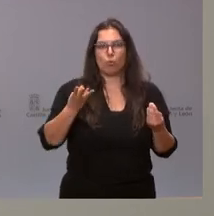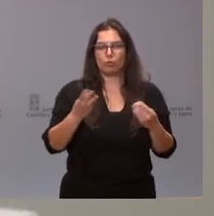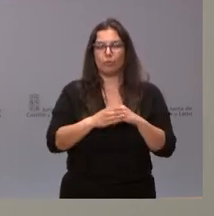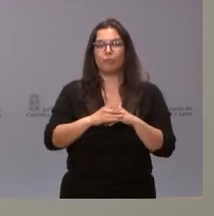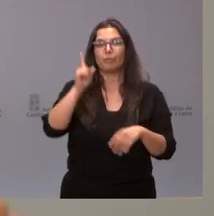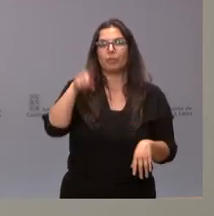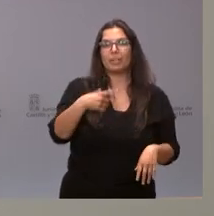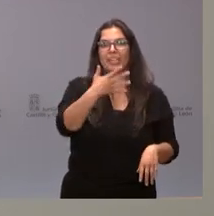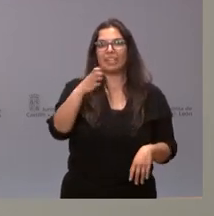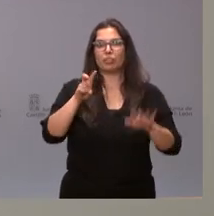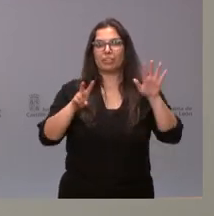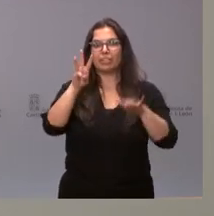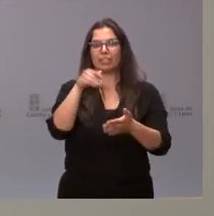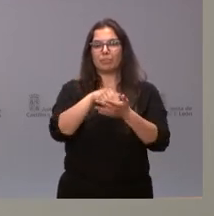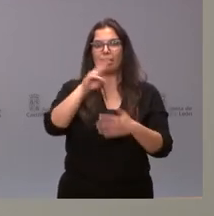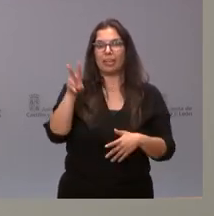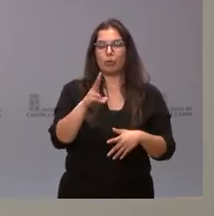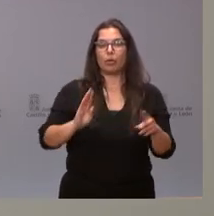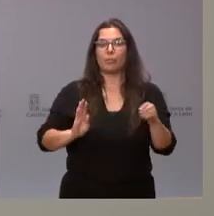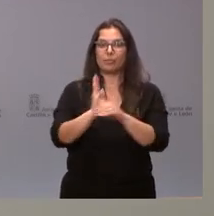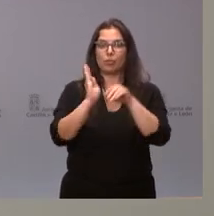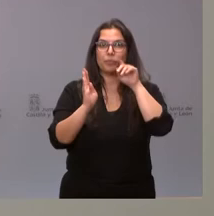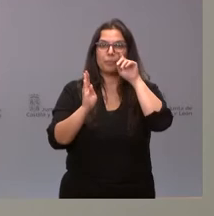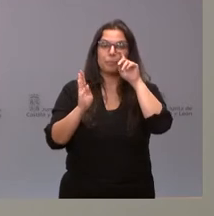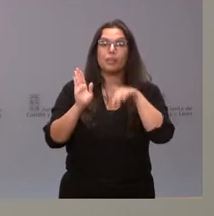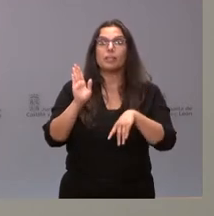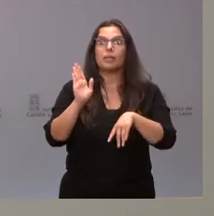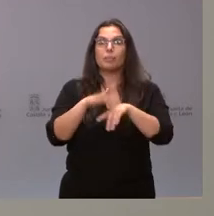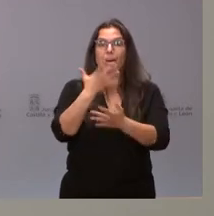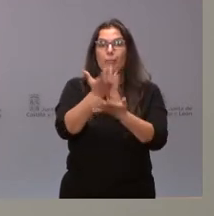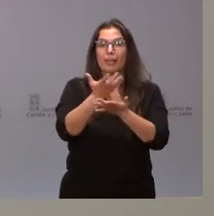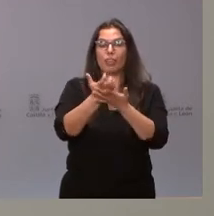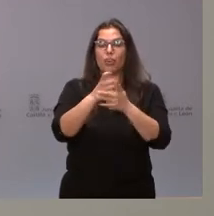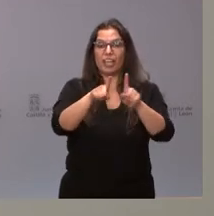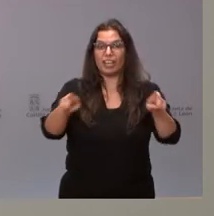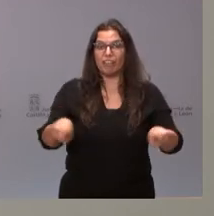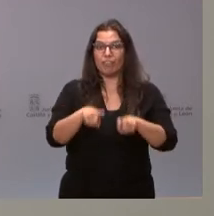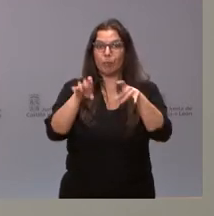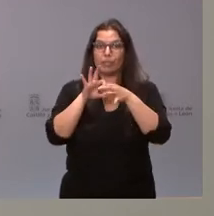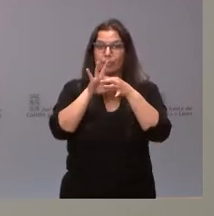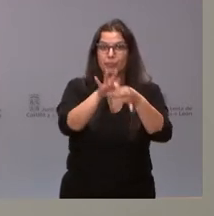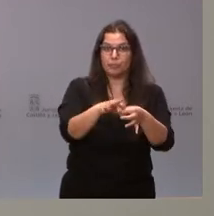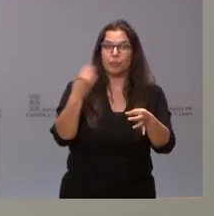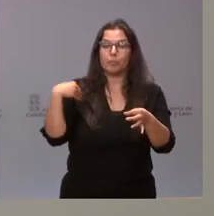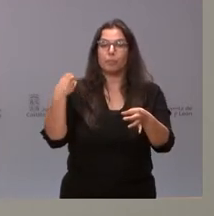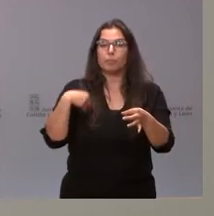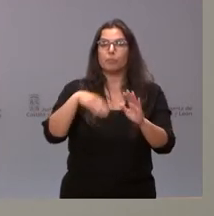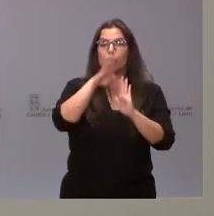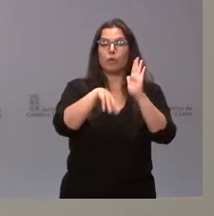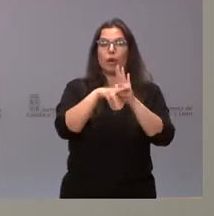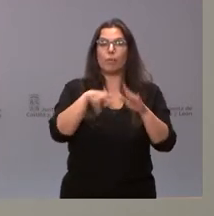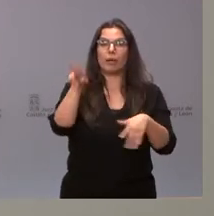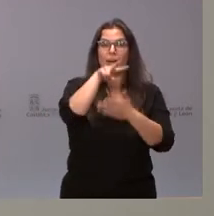573.000 euros de inversión para mantener las aplicaciones informáticas que dan soporte al programa Releo Plus y al éxito